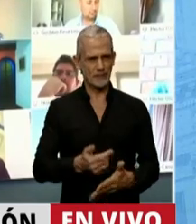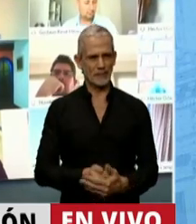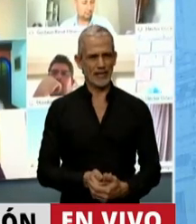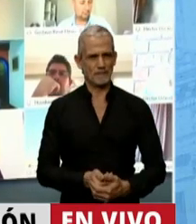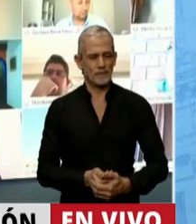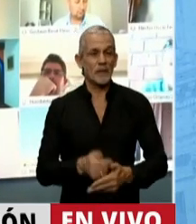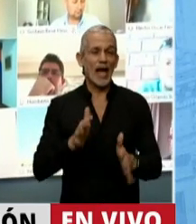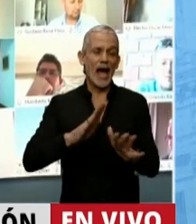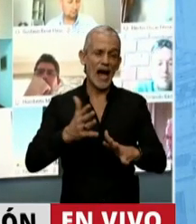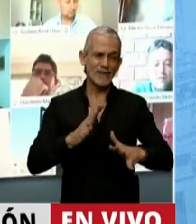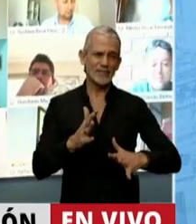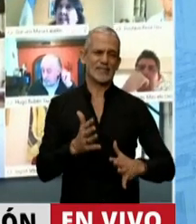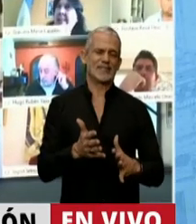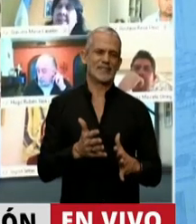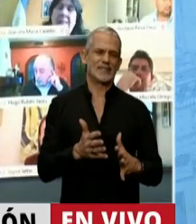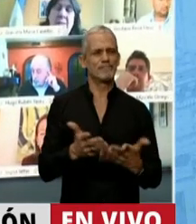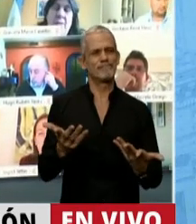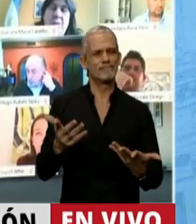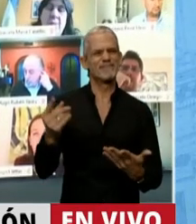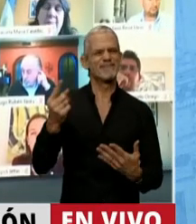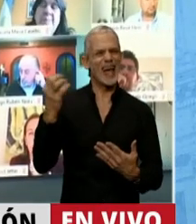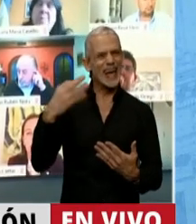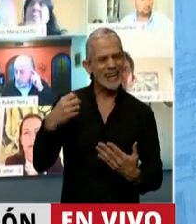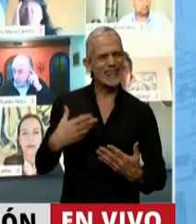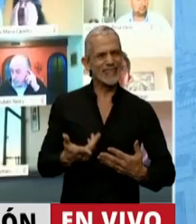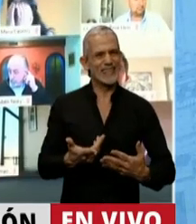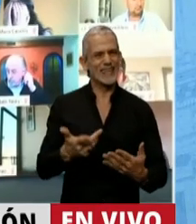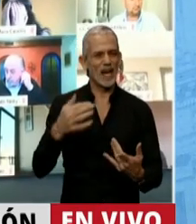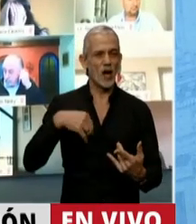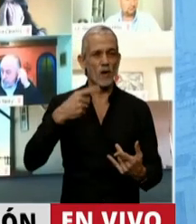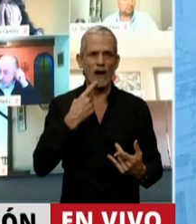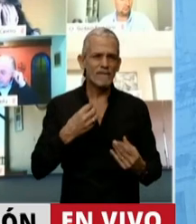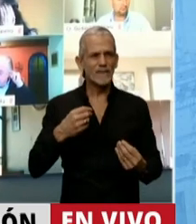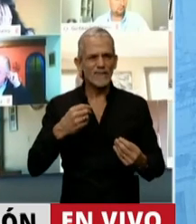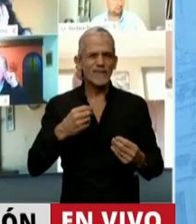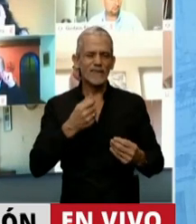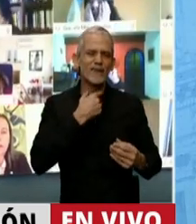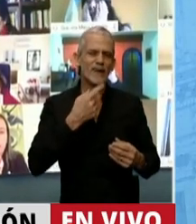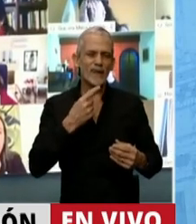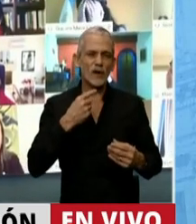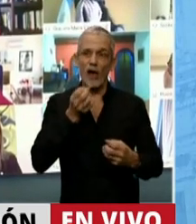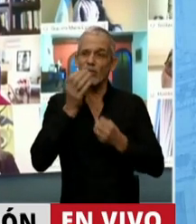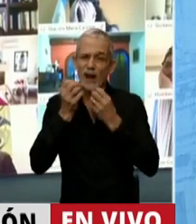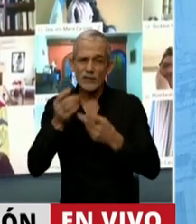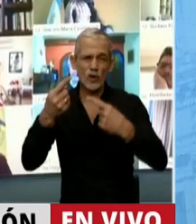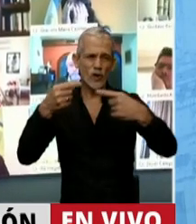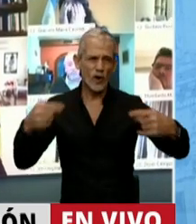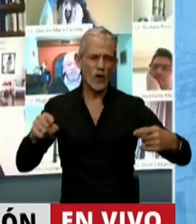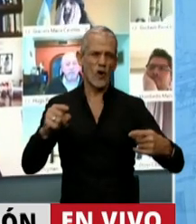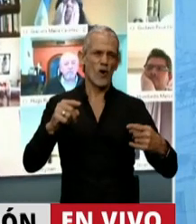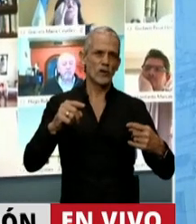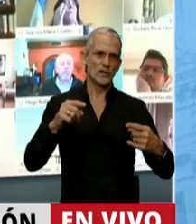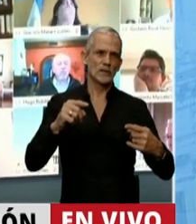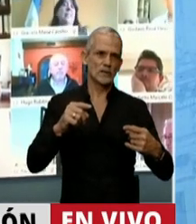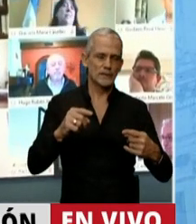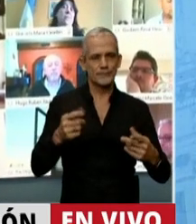A veces nos tratan, evidentemente, de complicar con declaraciones, con cuestiones, y estirando